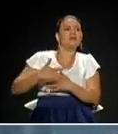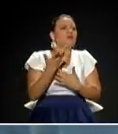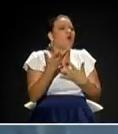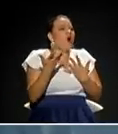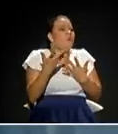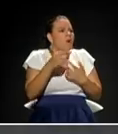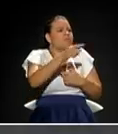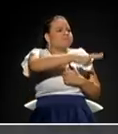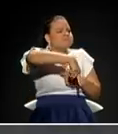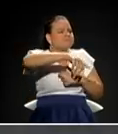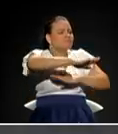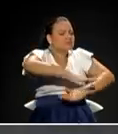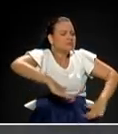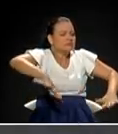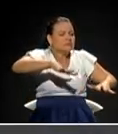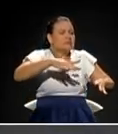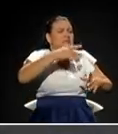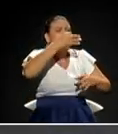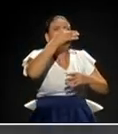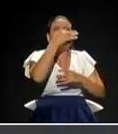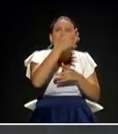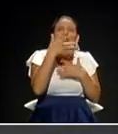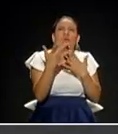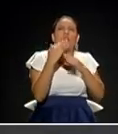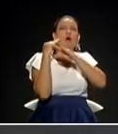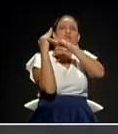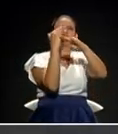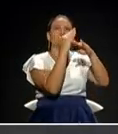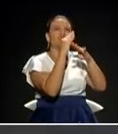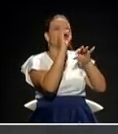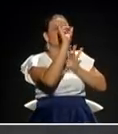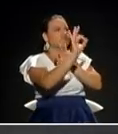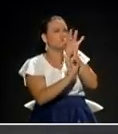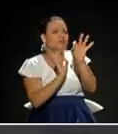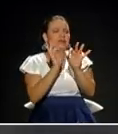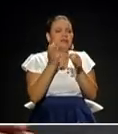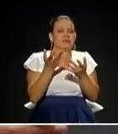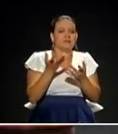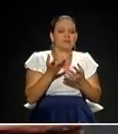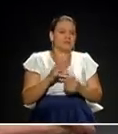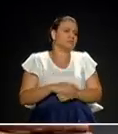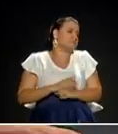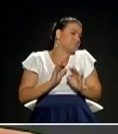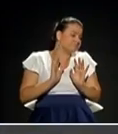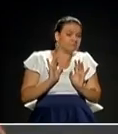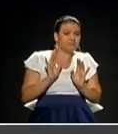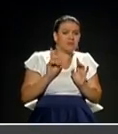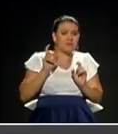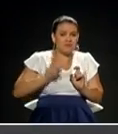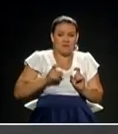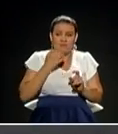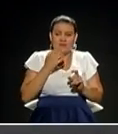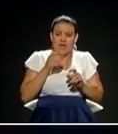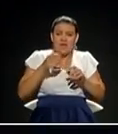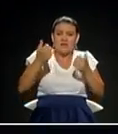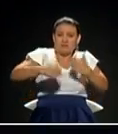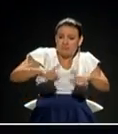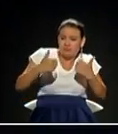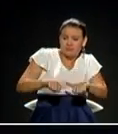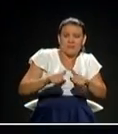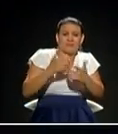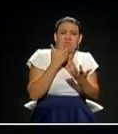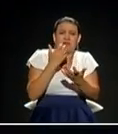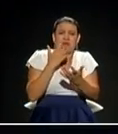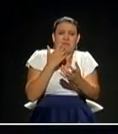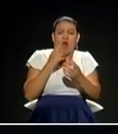zonas protegidas, de aire protegido. Y eso implica también transformaciones generales de la movilidad en la ciudad, el uso de filtros,